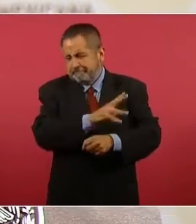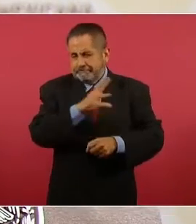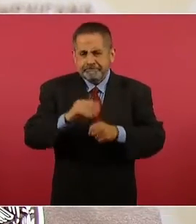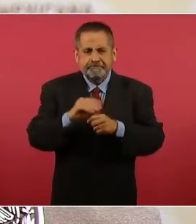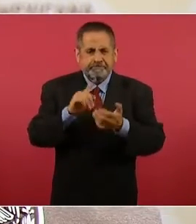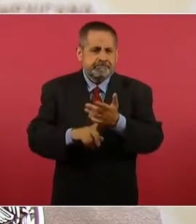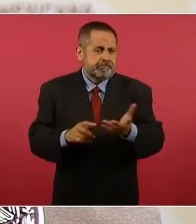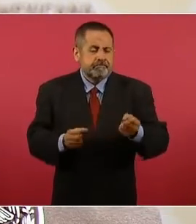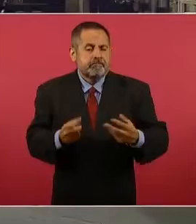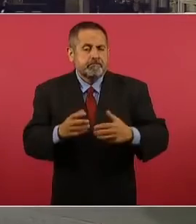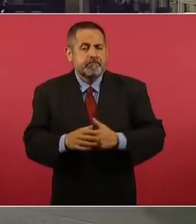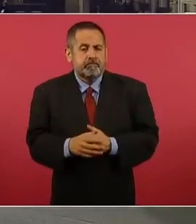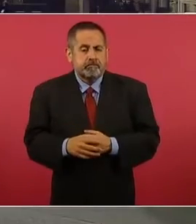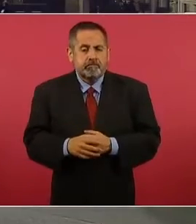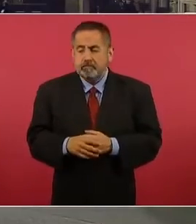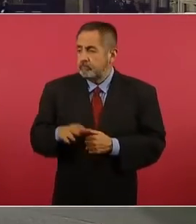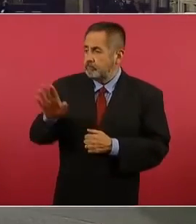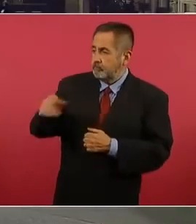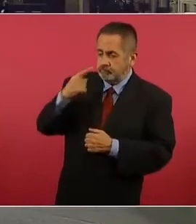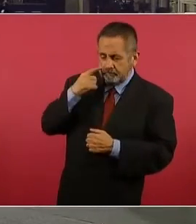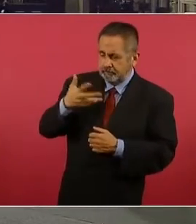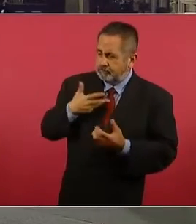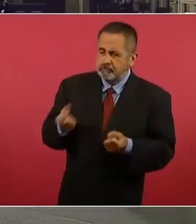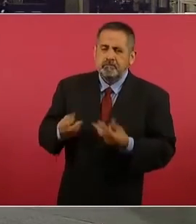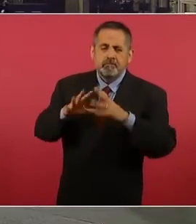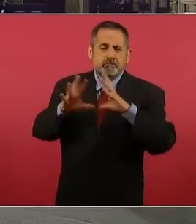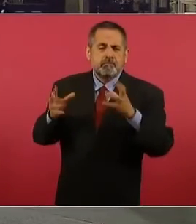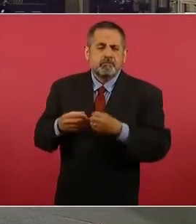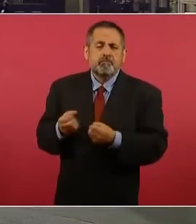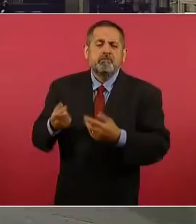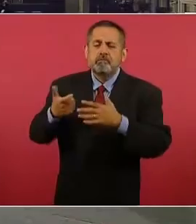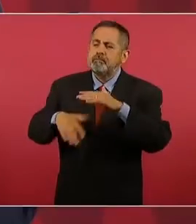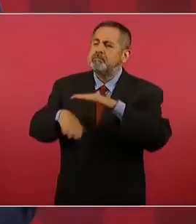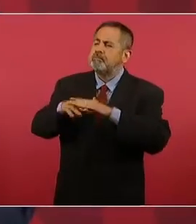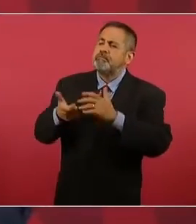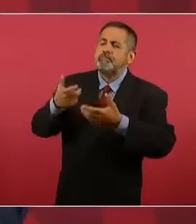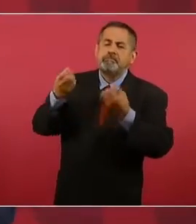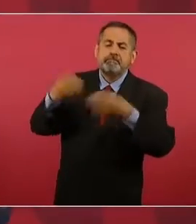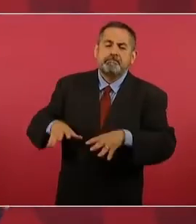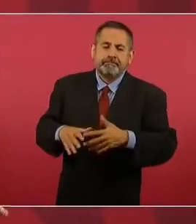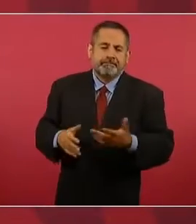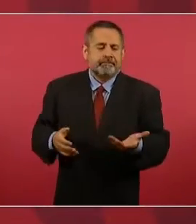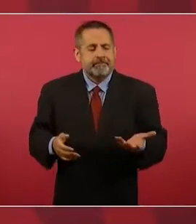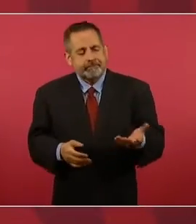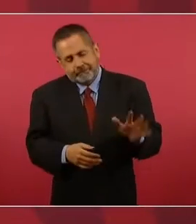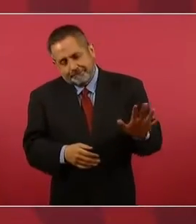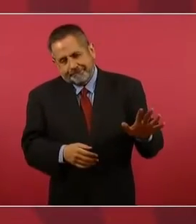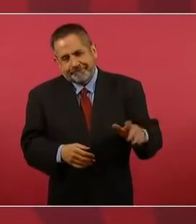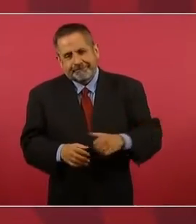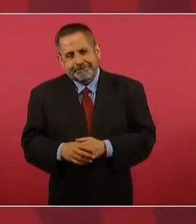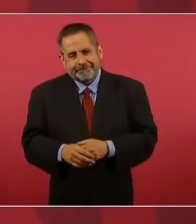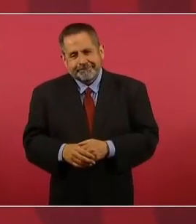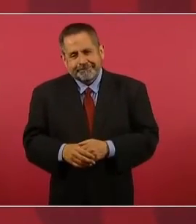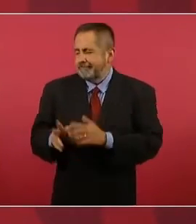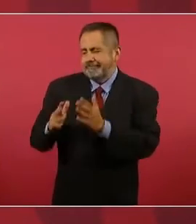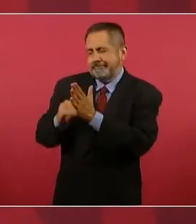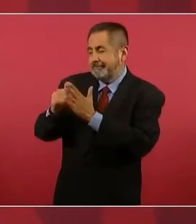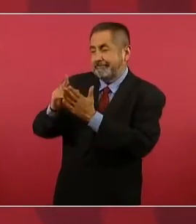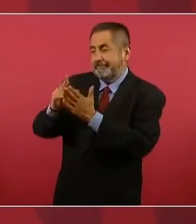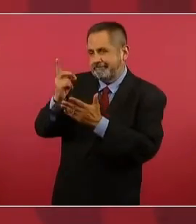¿Y hay un monto? ¿Cuál es el impacto económico? Ya tenemos todo. ¿A cuánto asciende? Muchos millones de dólares.